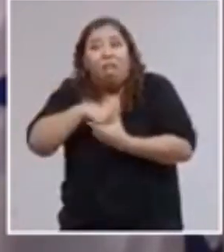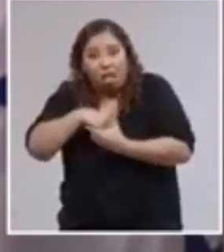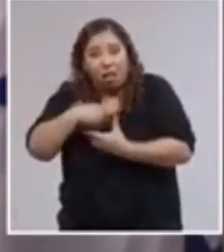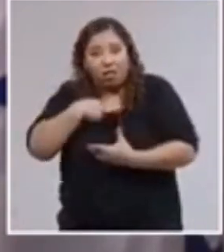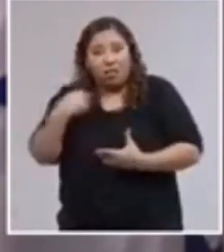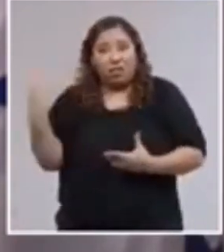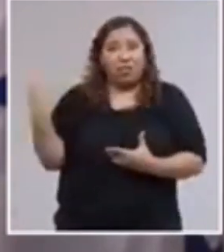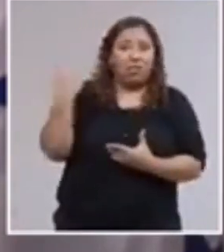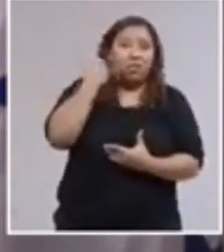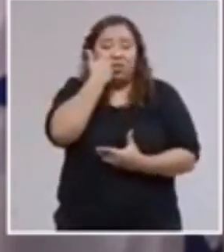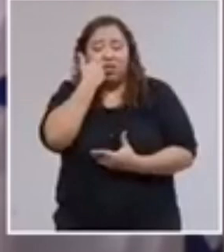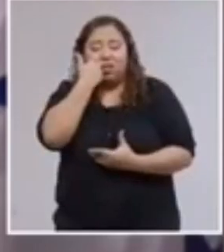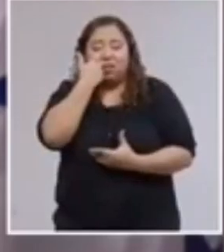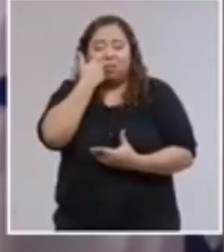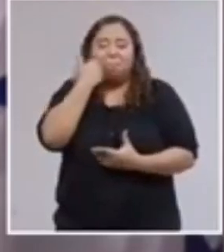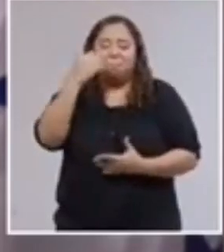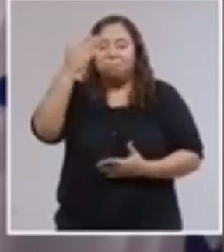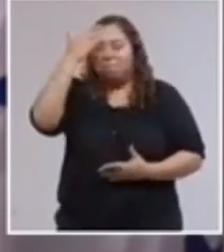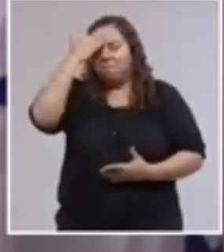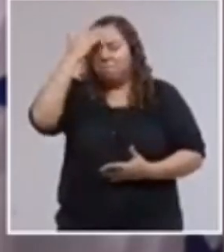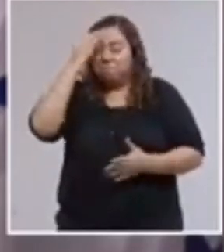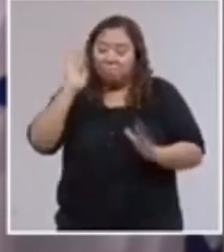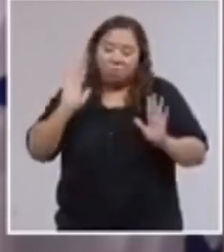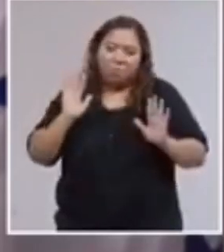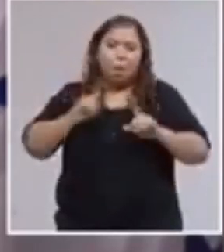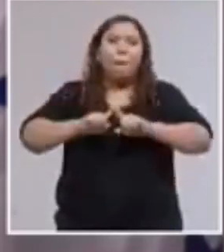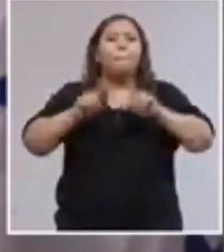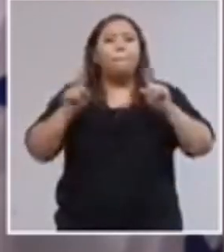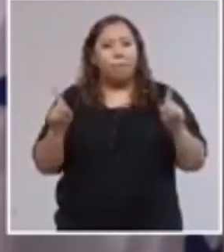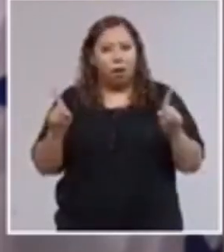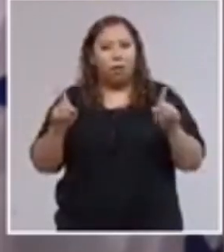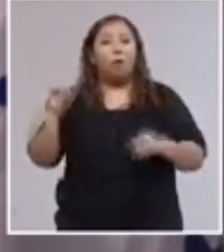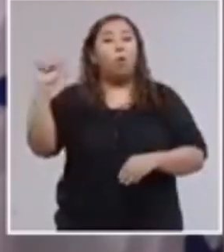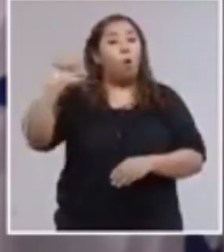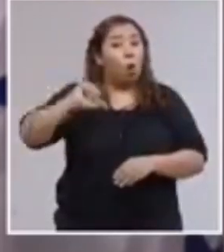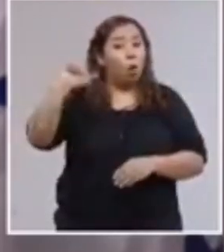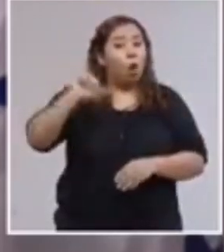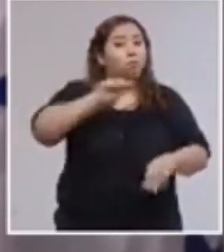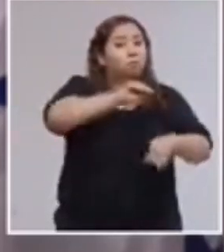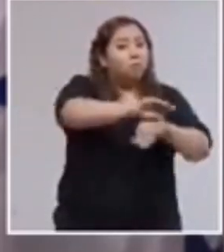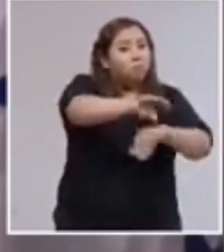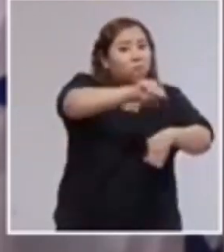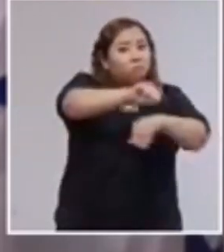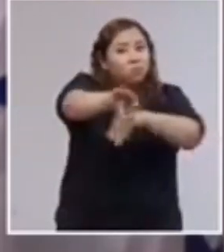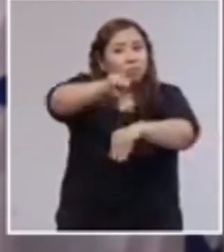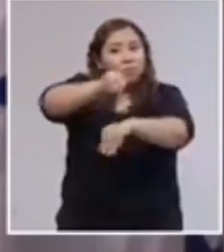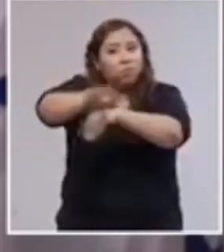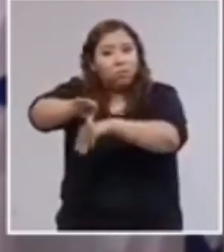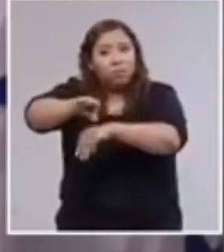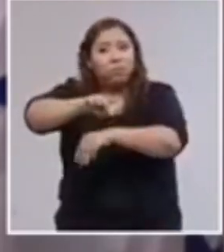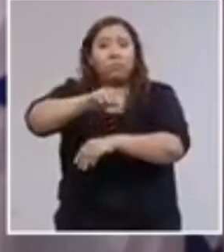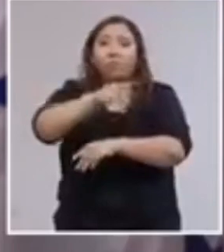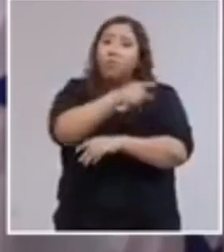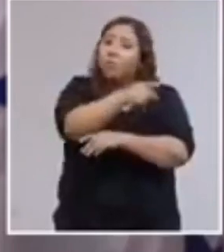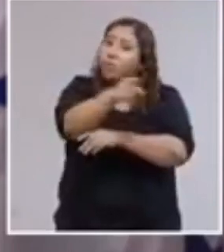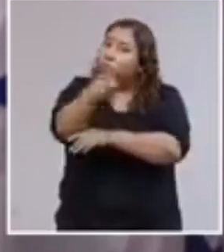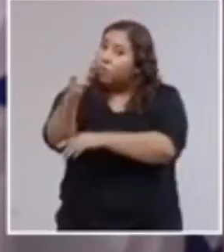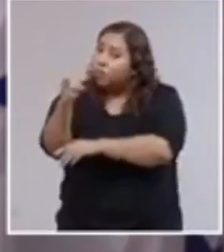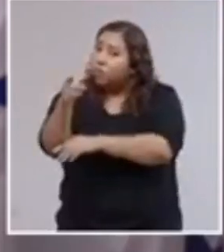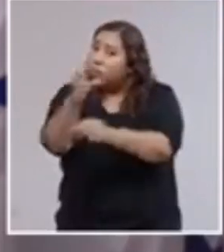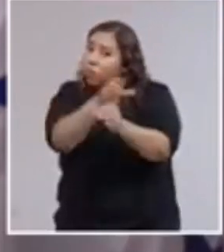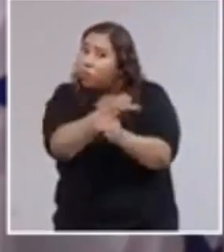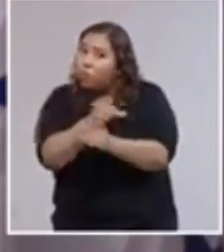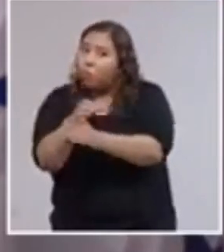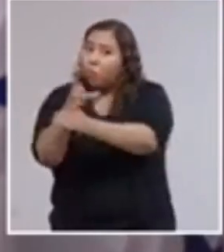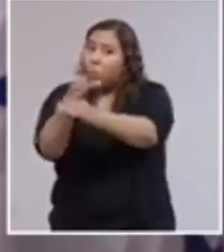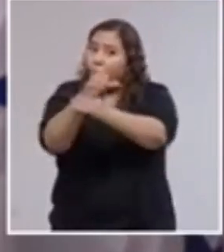Pido a la población tomar todos los cuidados necesarios. Observar al pie de la letra